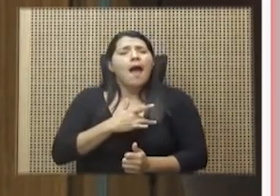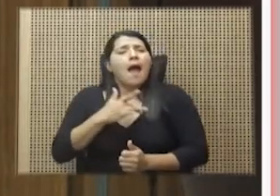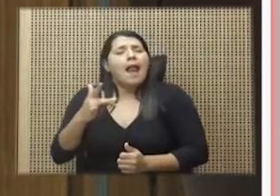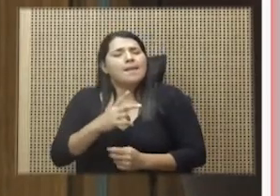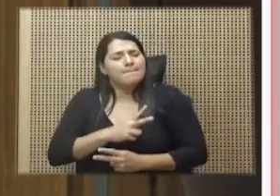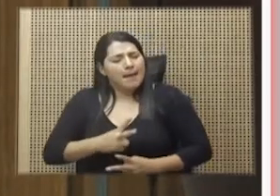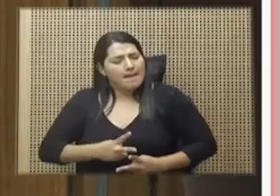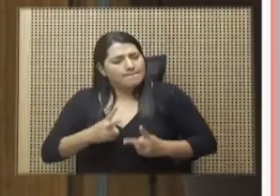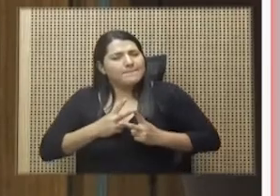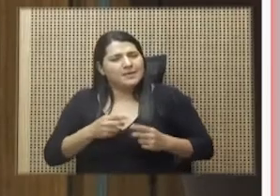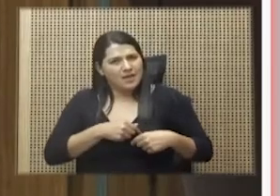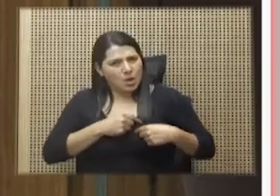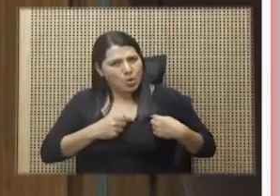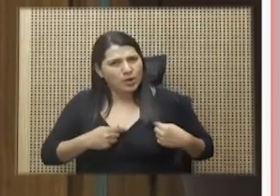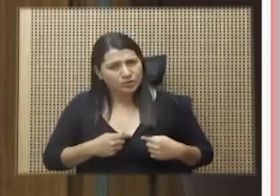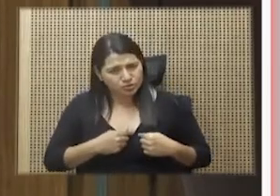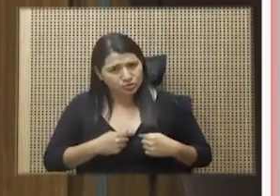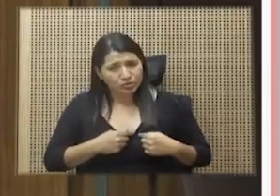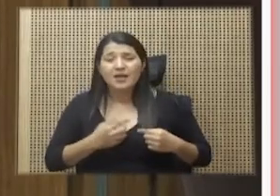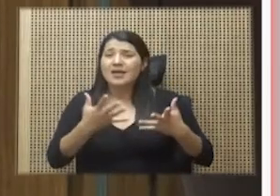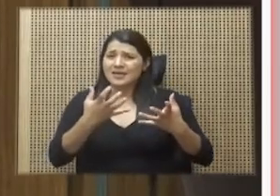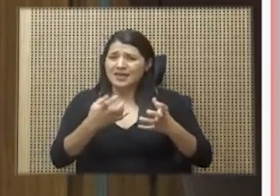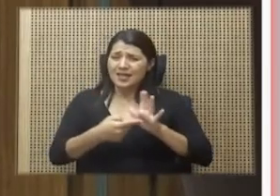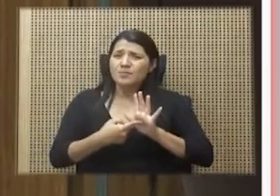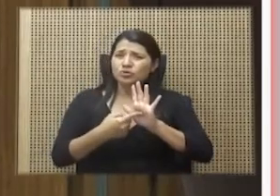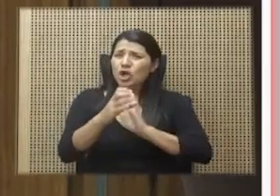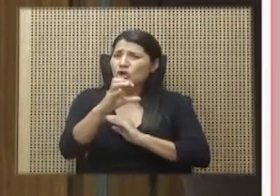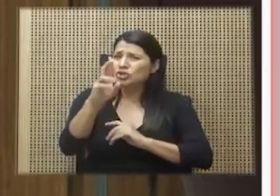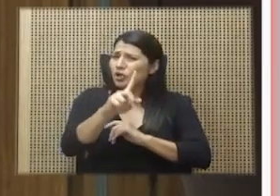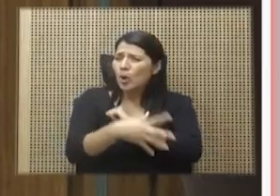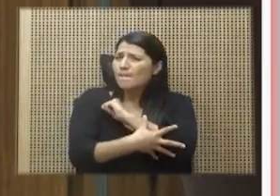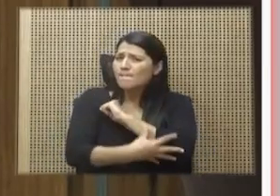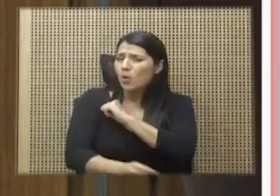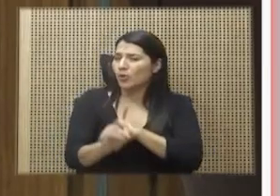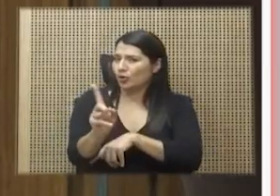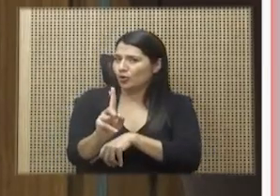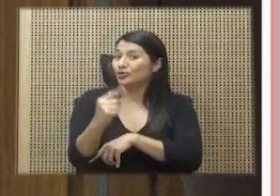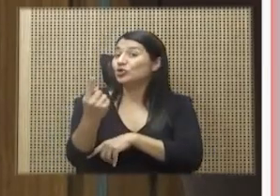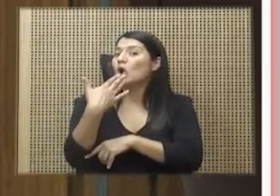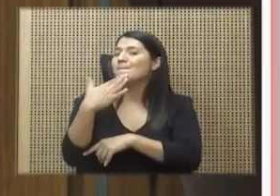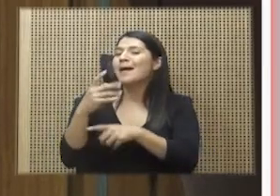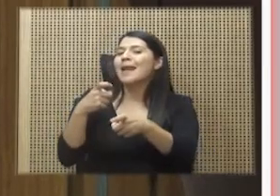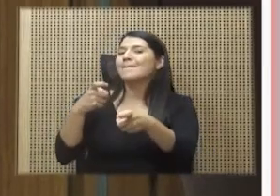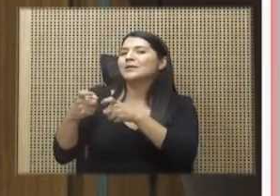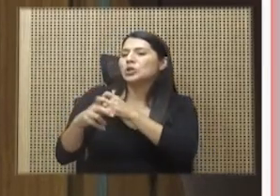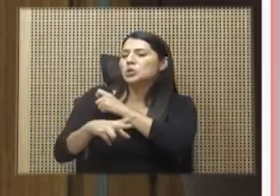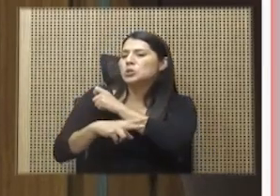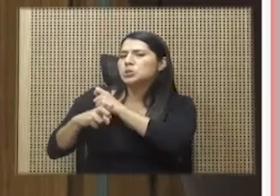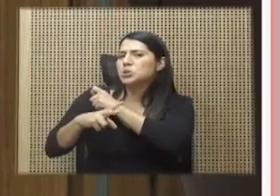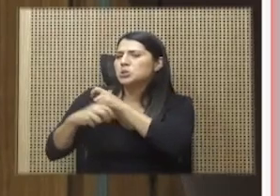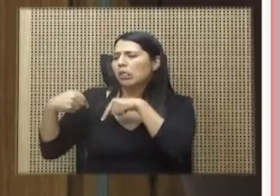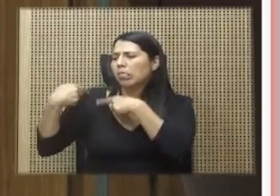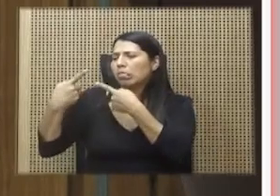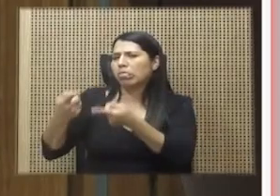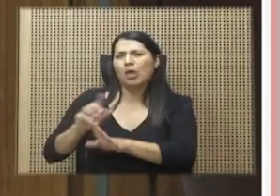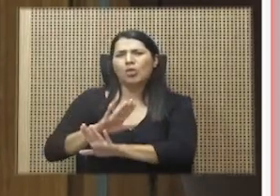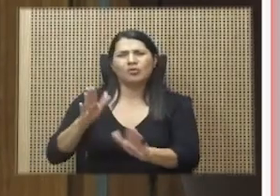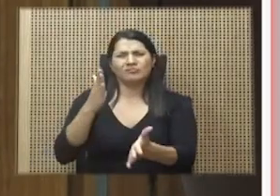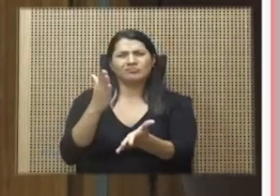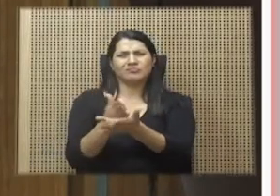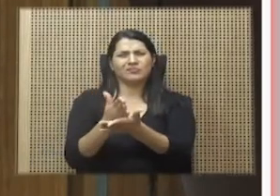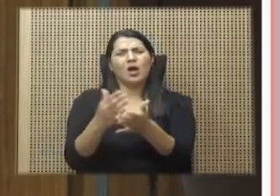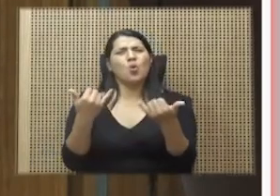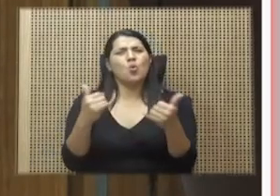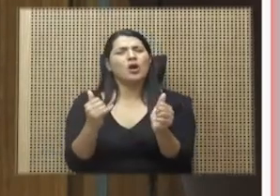sino que ha sido muy mal administrado y saqueado por décadas. Basta ya de jugar con el futuro de la patria.